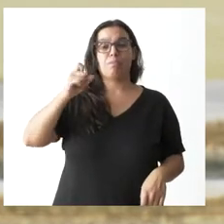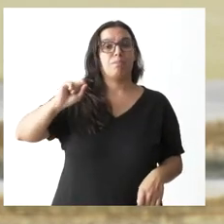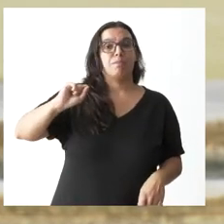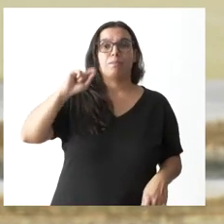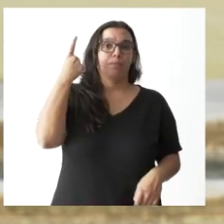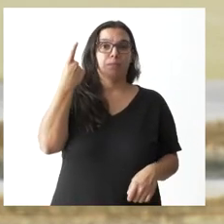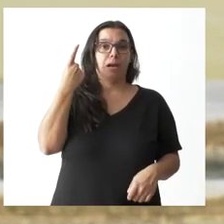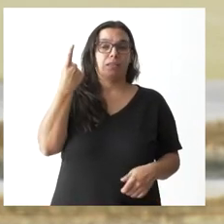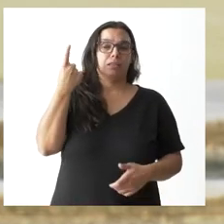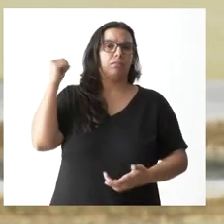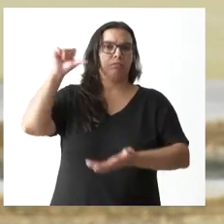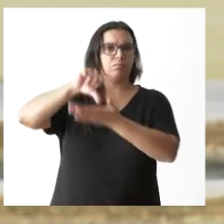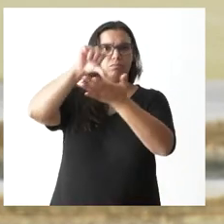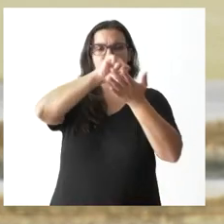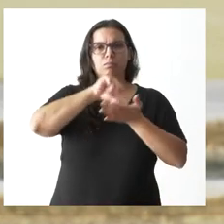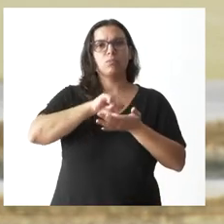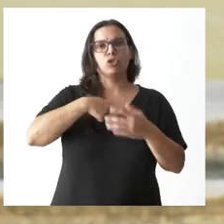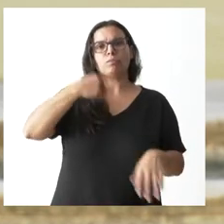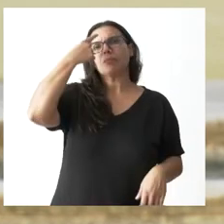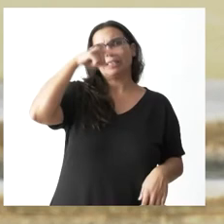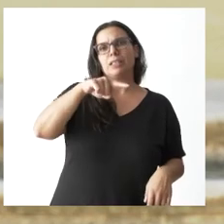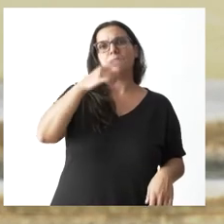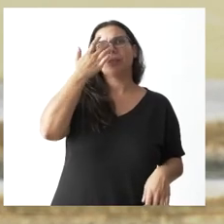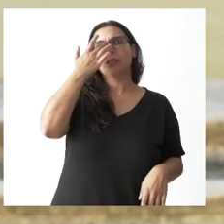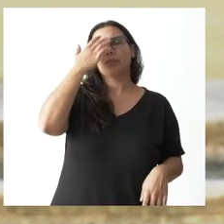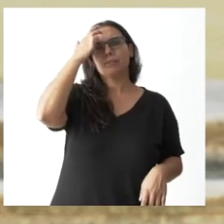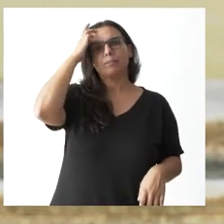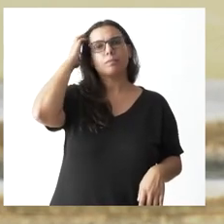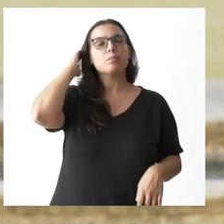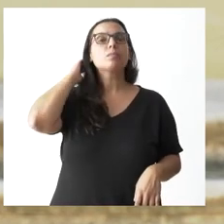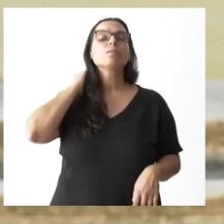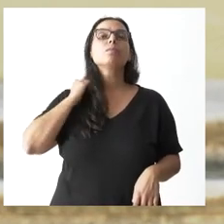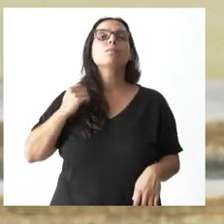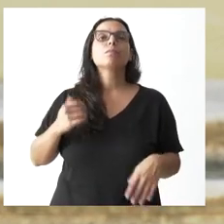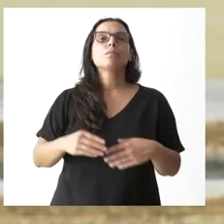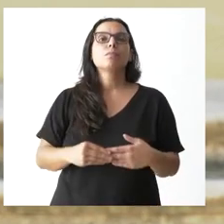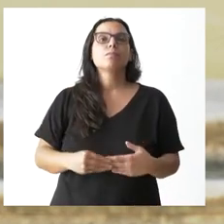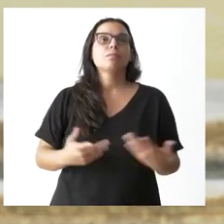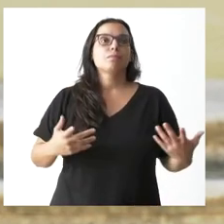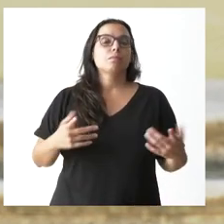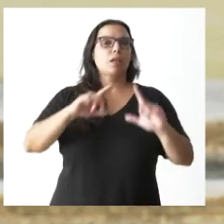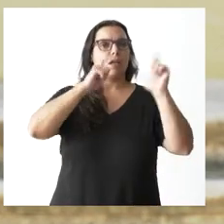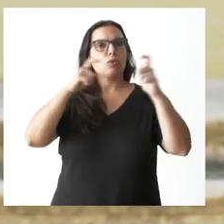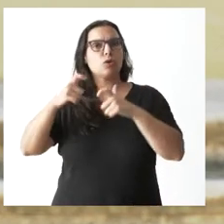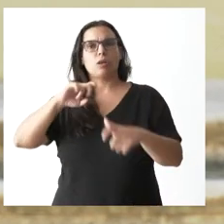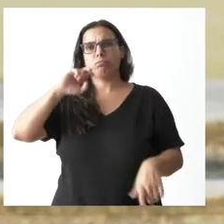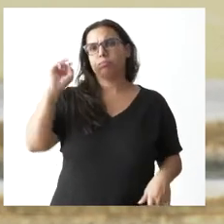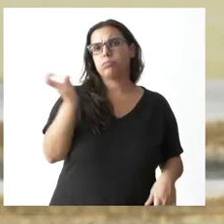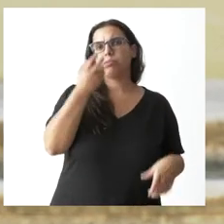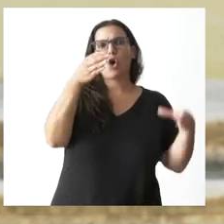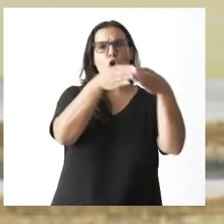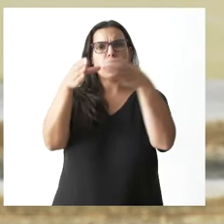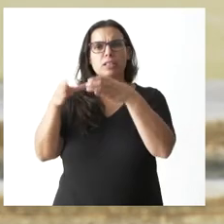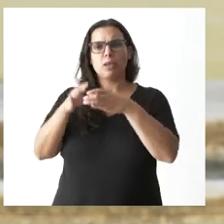locales me consta que ha habido bueno pues distintas reuniones con otros colectivos